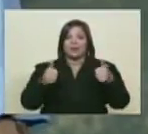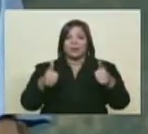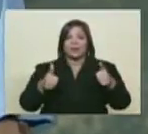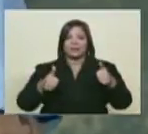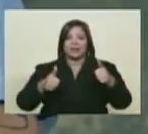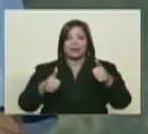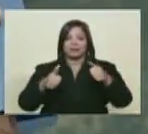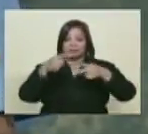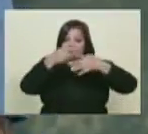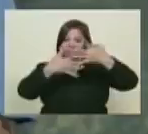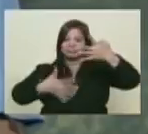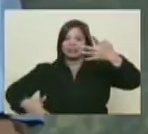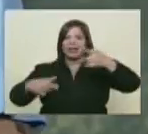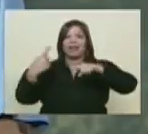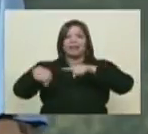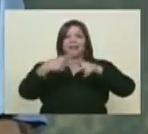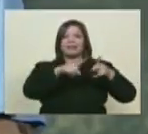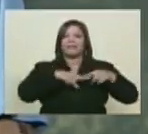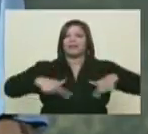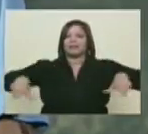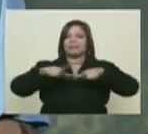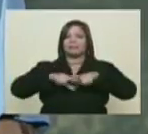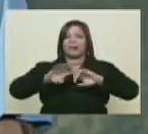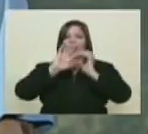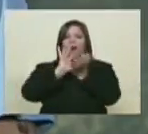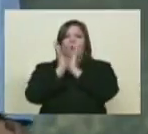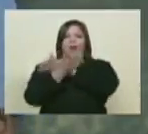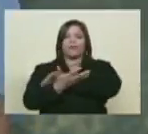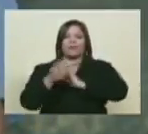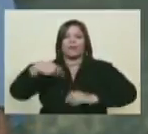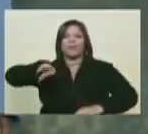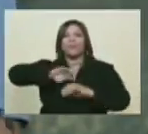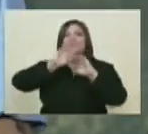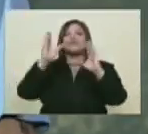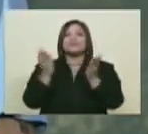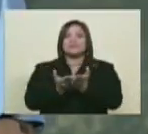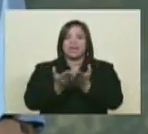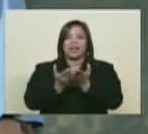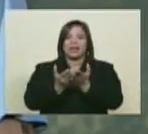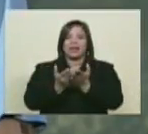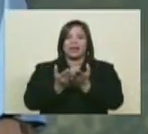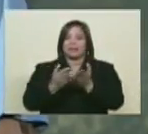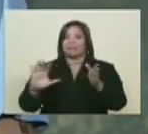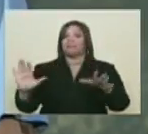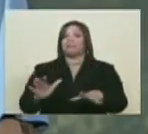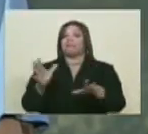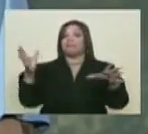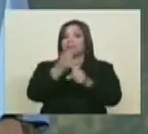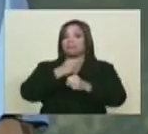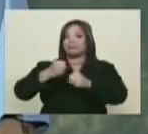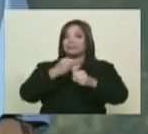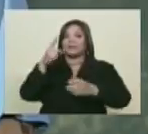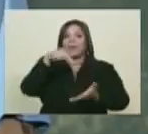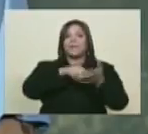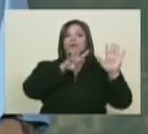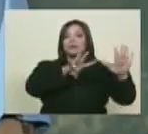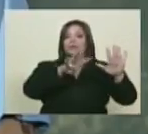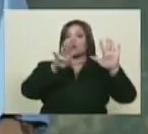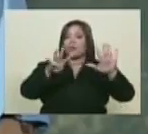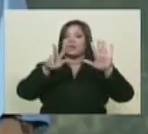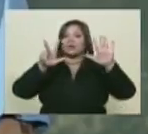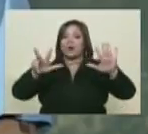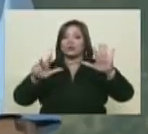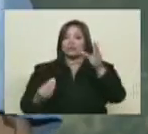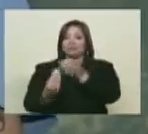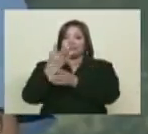ramifica por distintas partes de la geografía mundial y que precisamente se recupera a partir de 1998 en